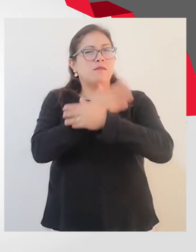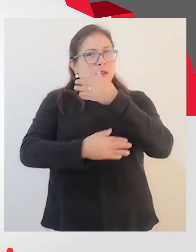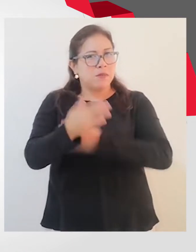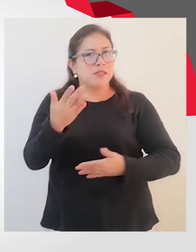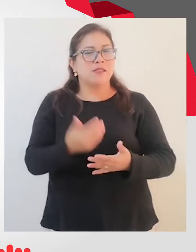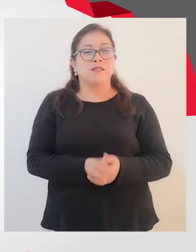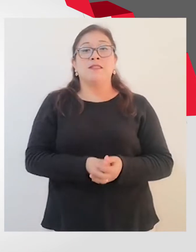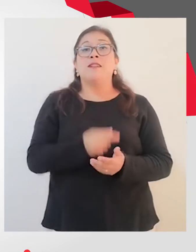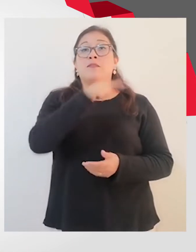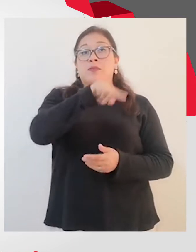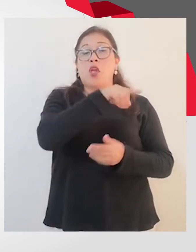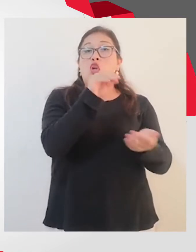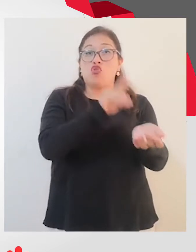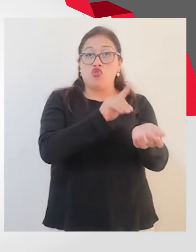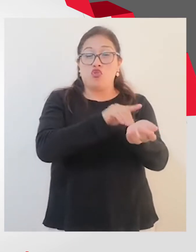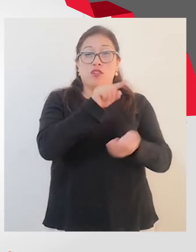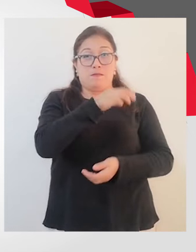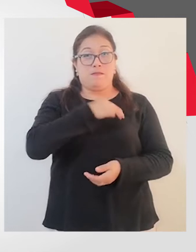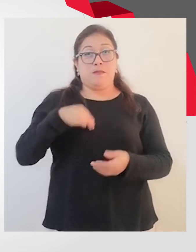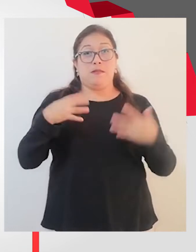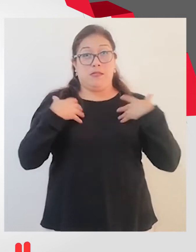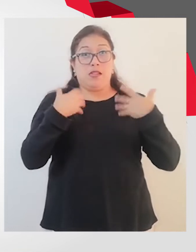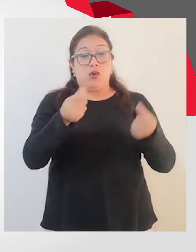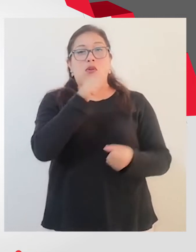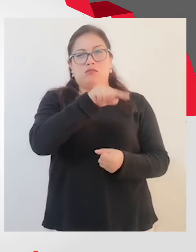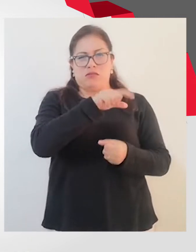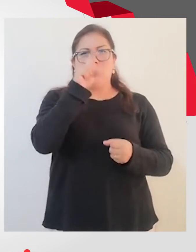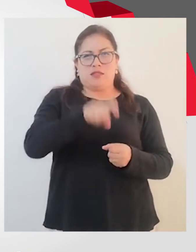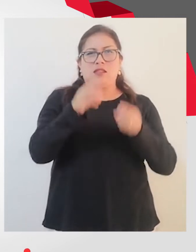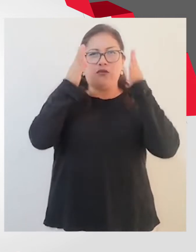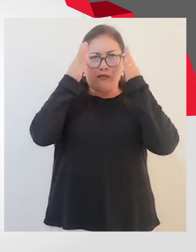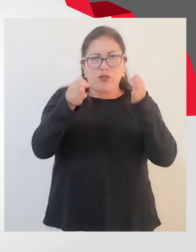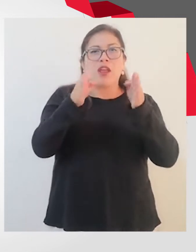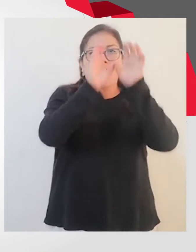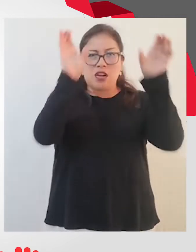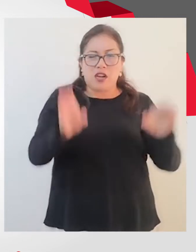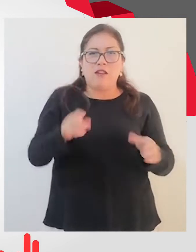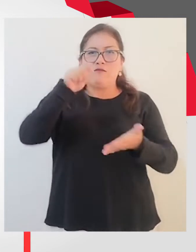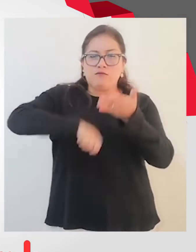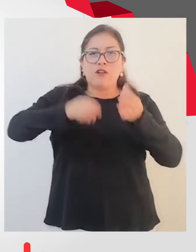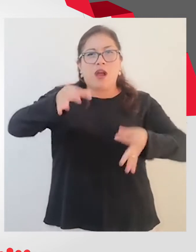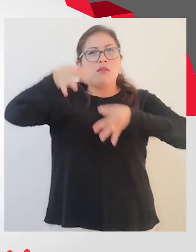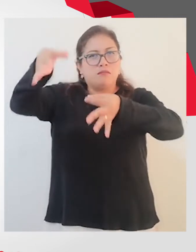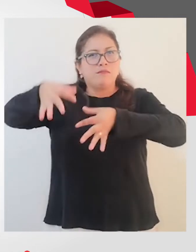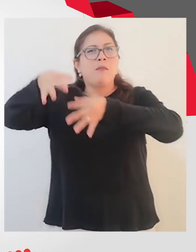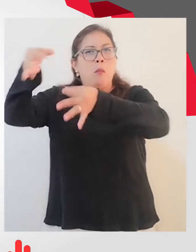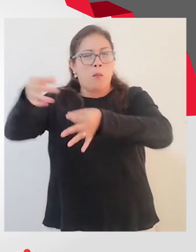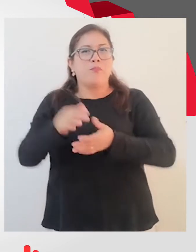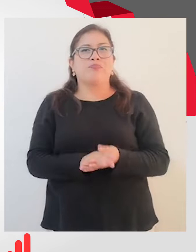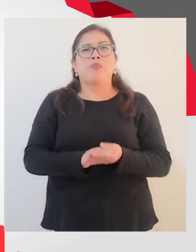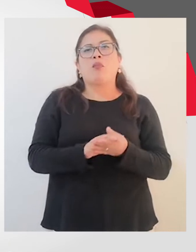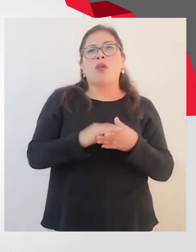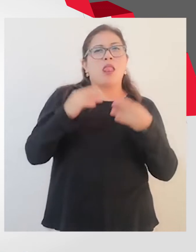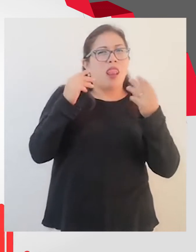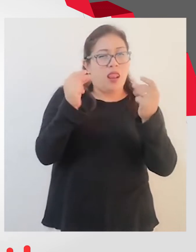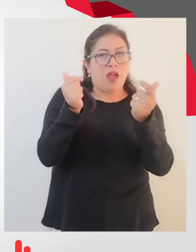hará que los médicos certificadores del MINSA realmente se dediquen a esa actividad de una forma digamos que